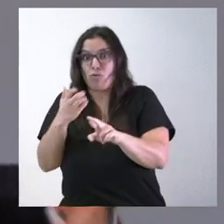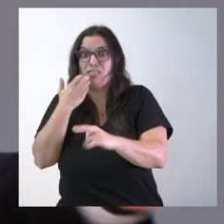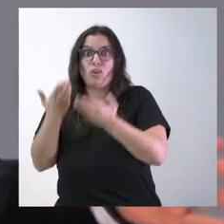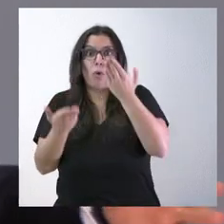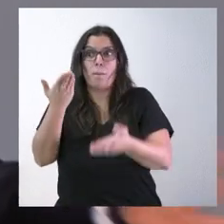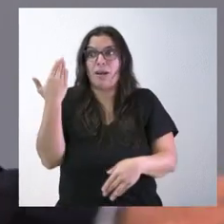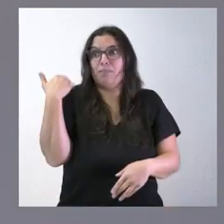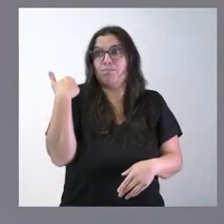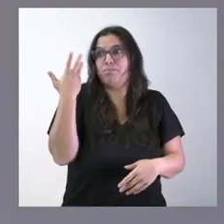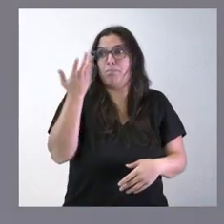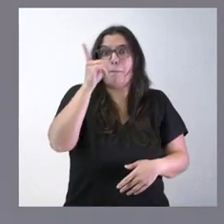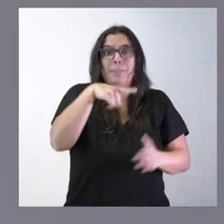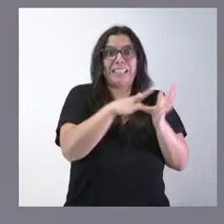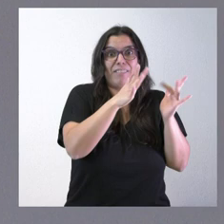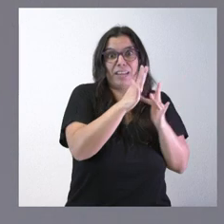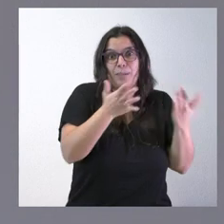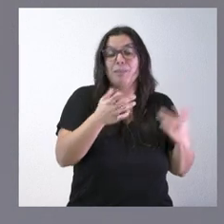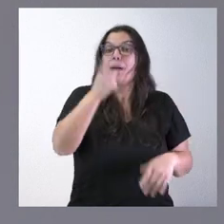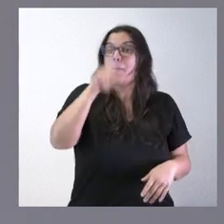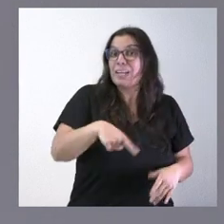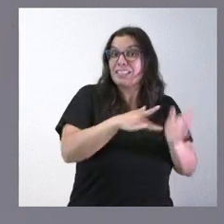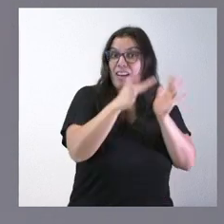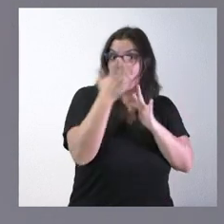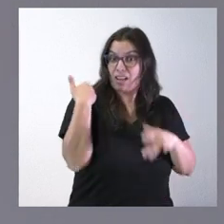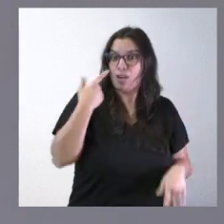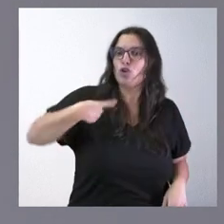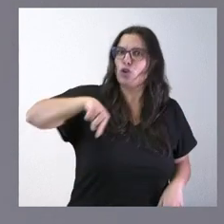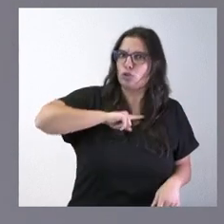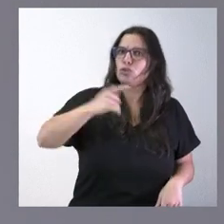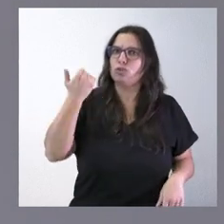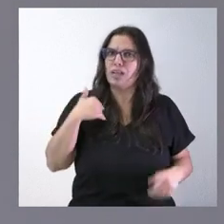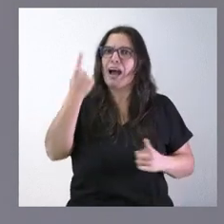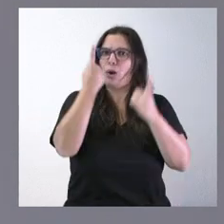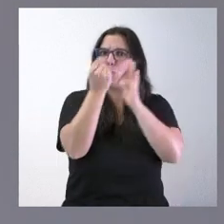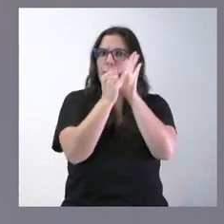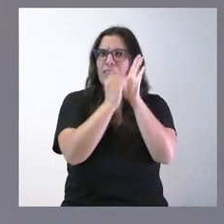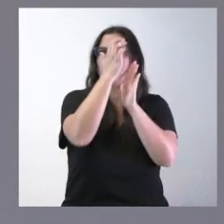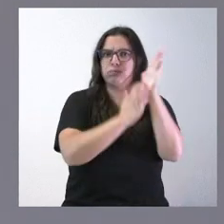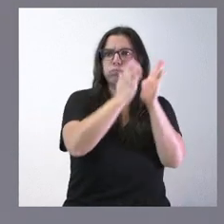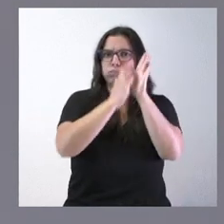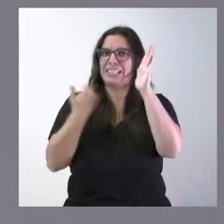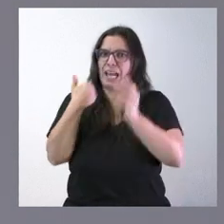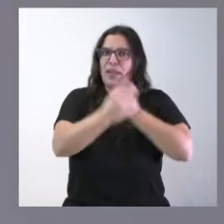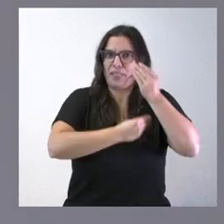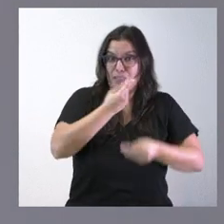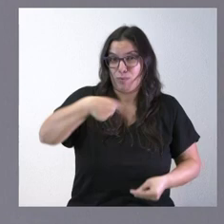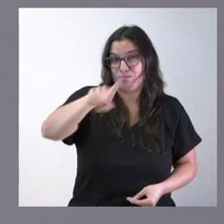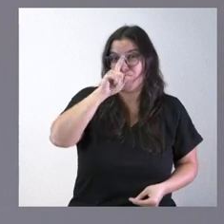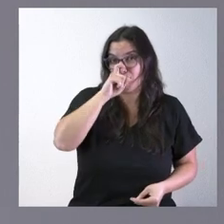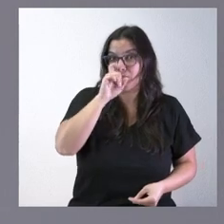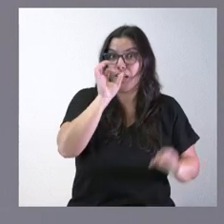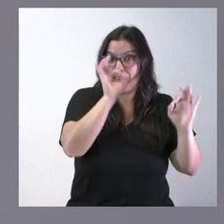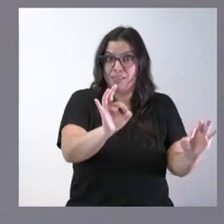a lo mejor en el mes de abril en el mes de abril nosotros incluimos ya algunas medidas de rebajas tributarias ustedes recordarán que fue así